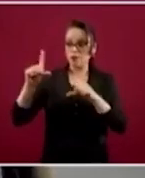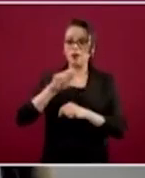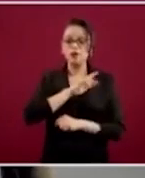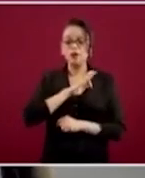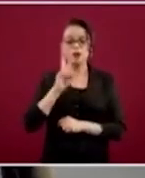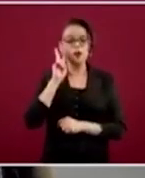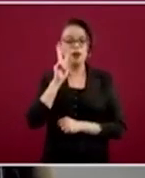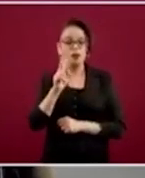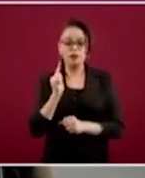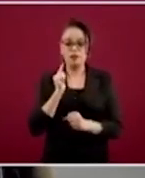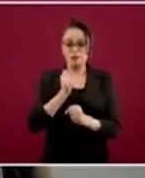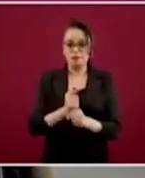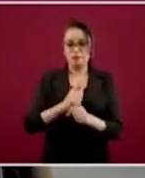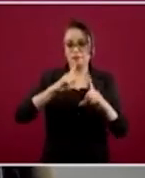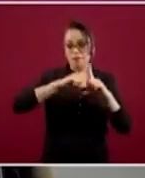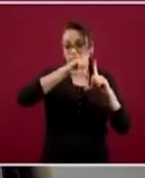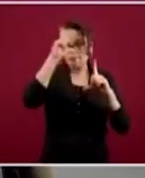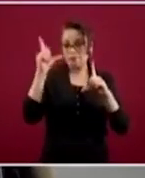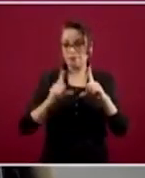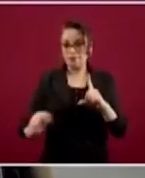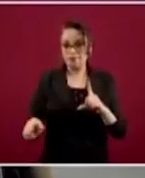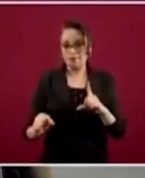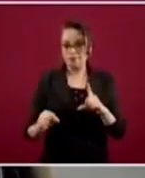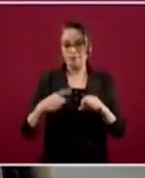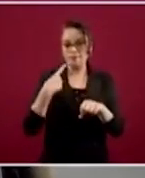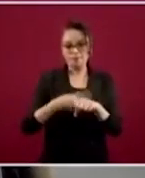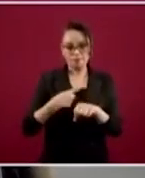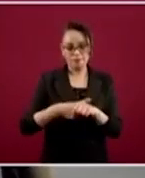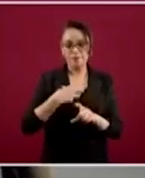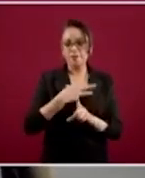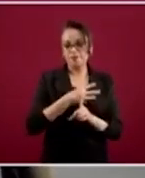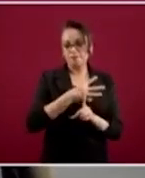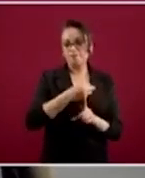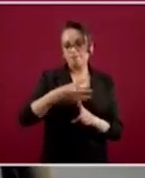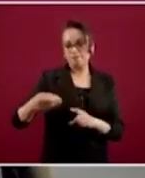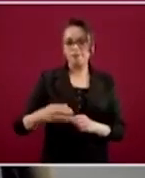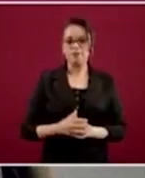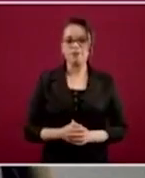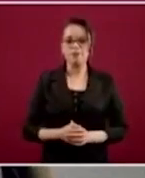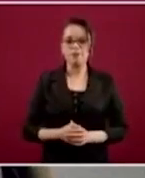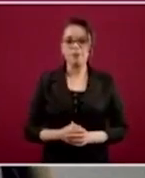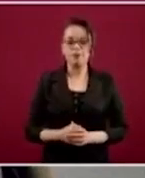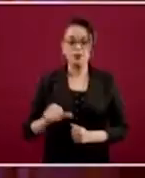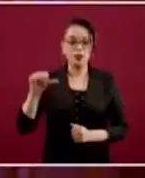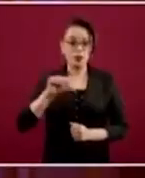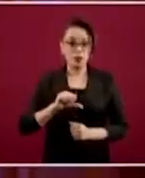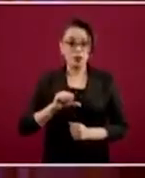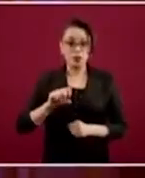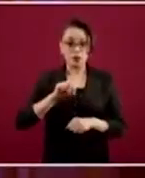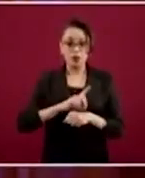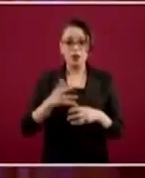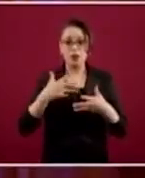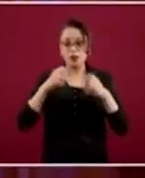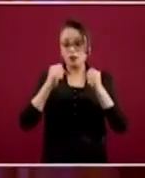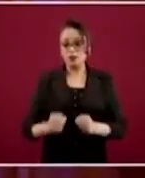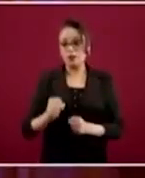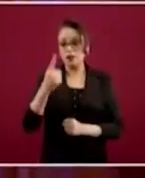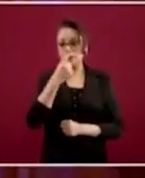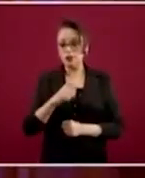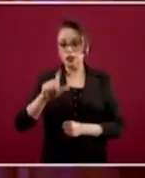Podemos ver la actualización de nuestra carga de enfermedad en México. El día de hoy se confirmaron